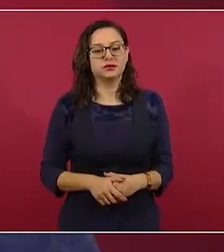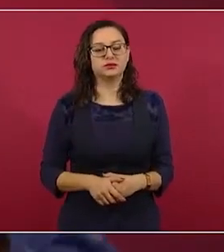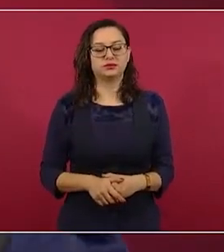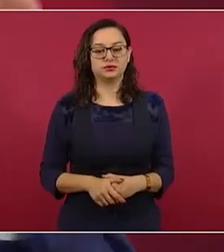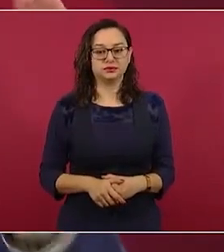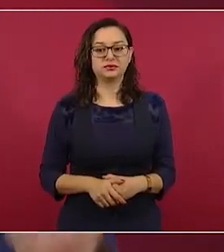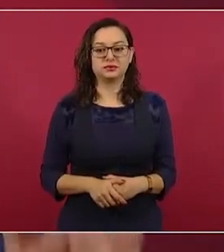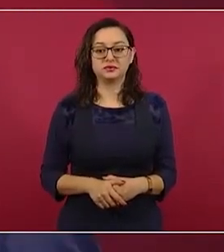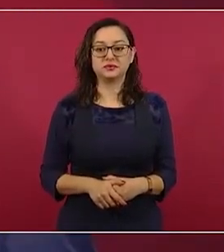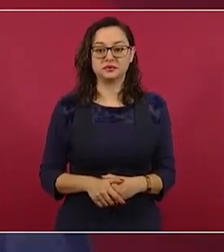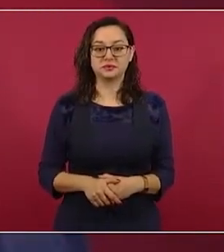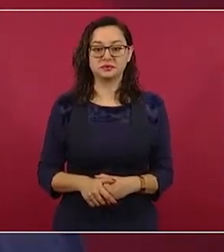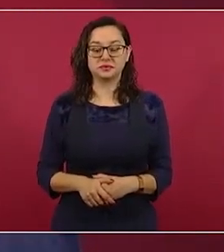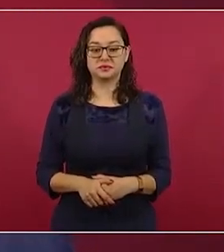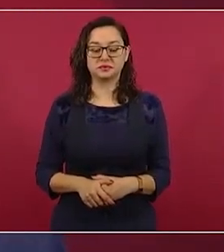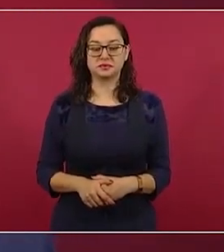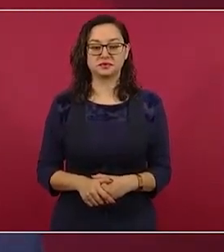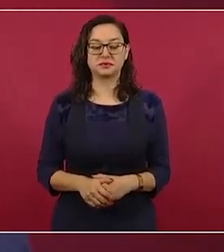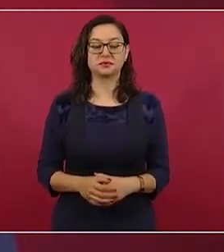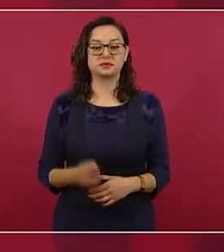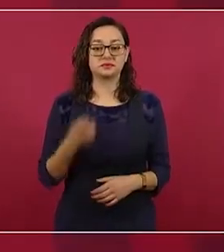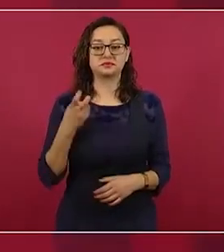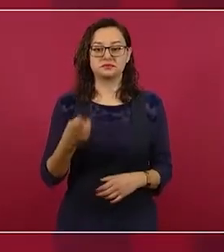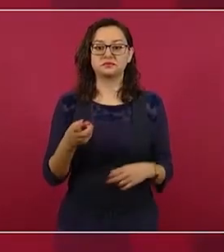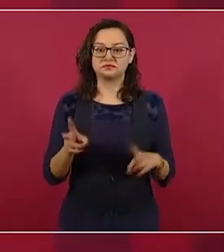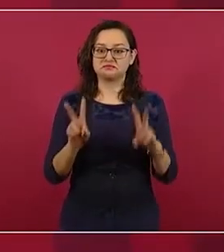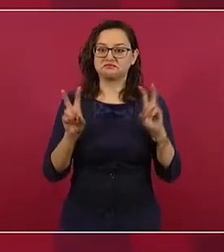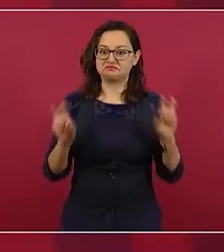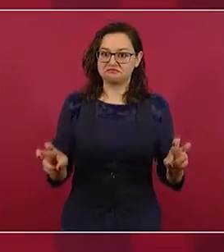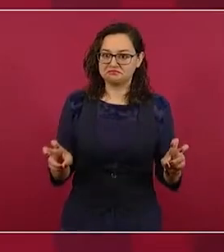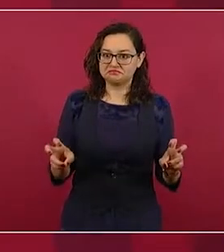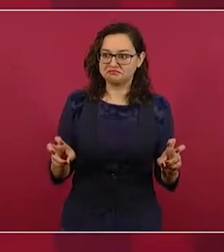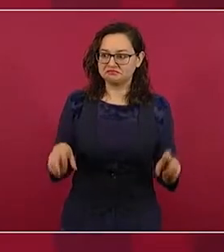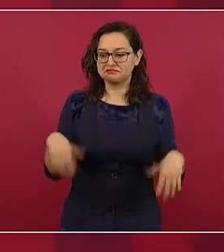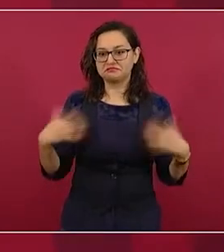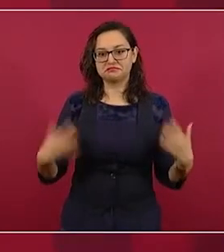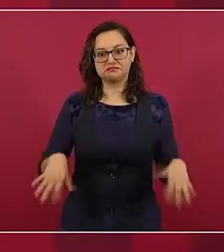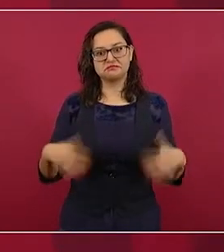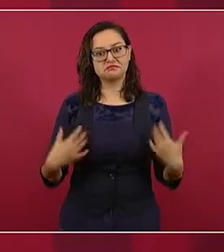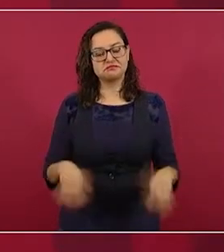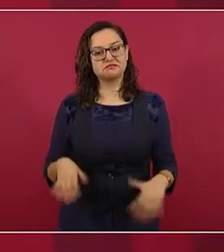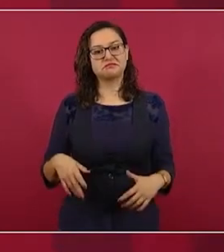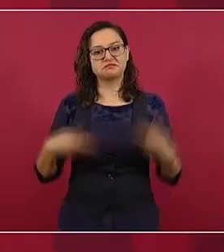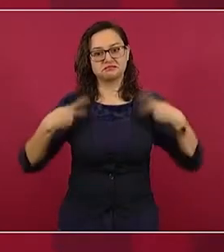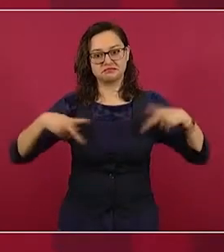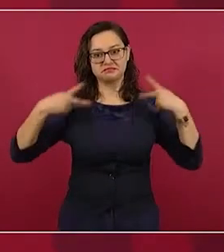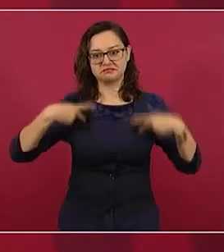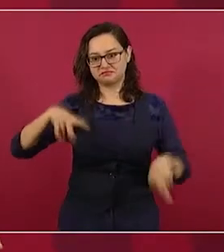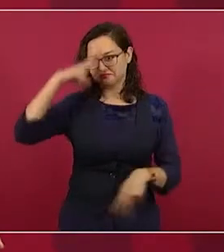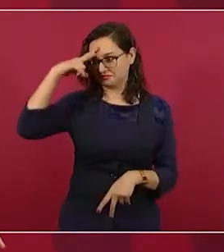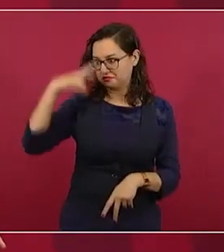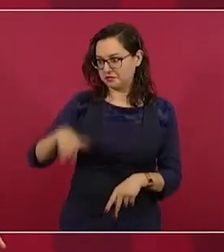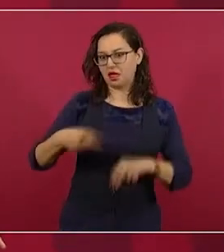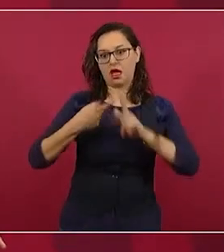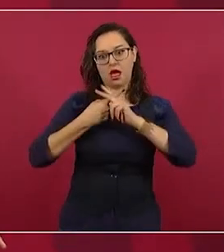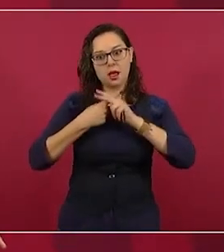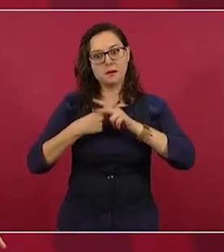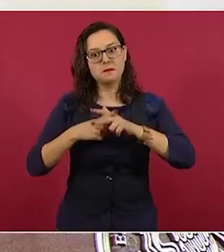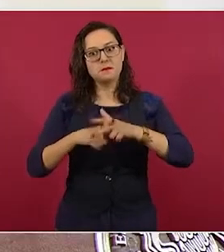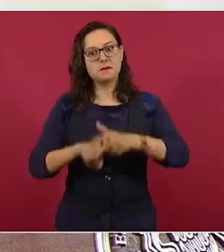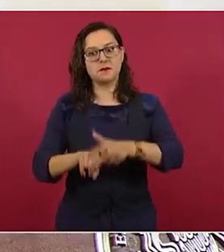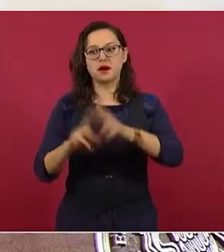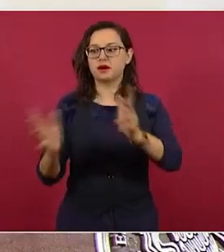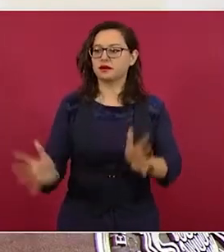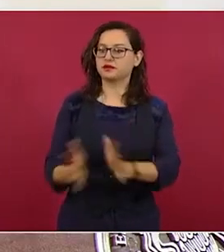cosas de ese tipo. Entonces, sí es un pueblo muy participativo. Y en